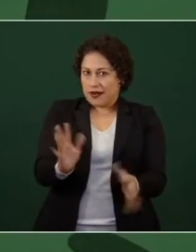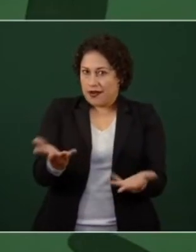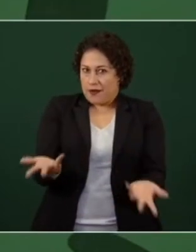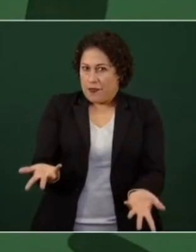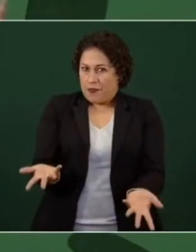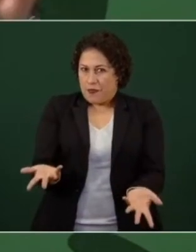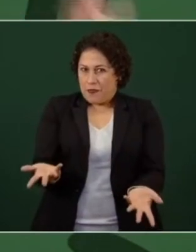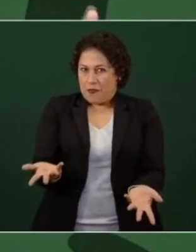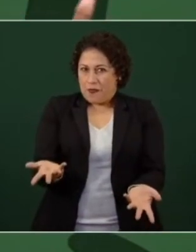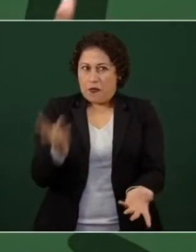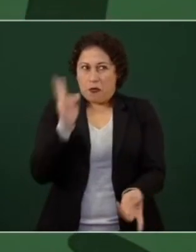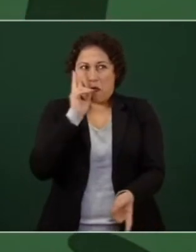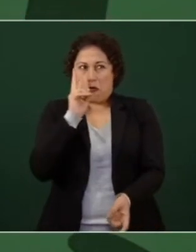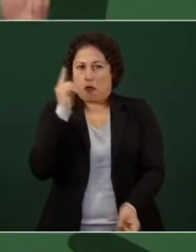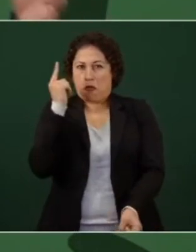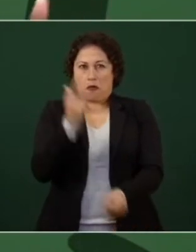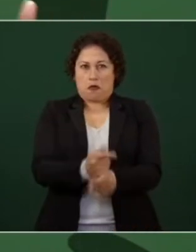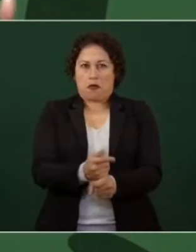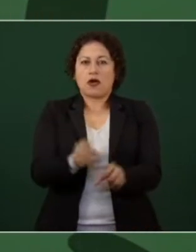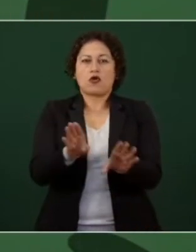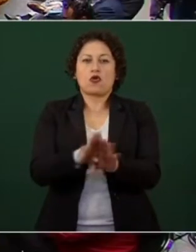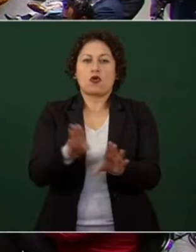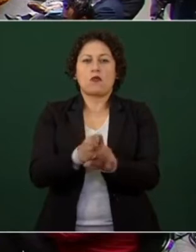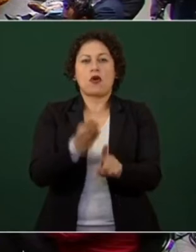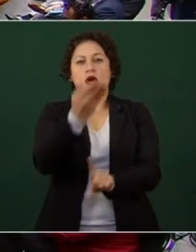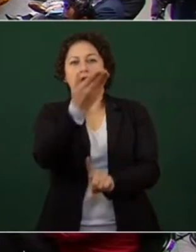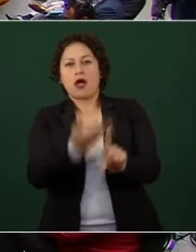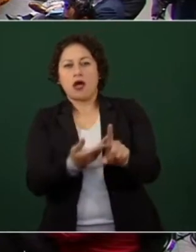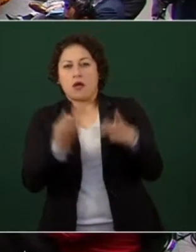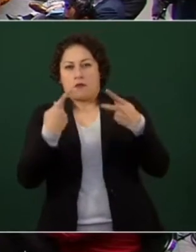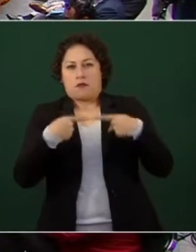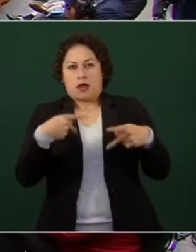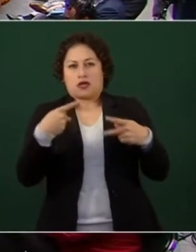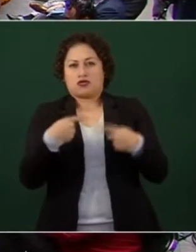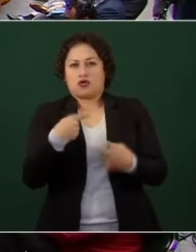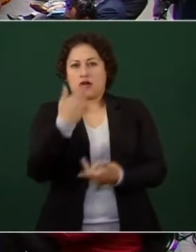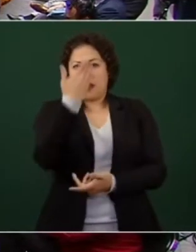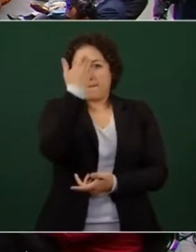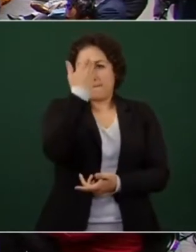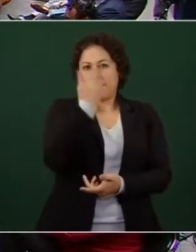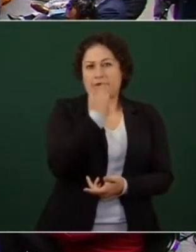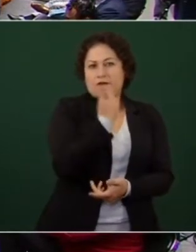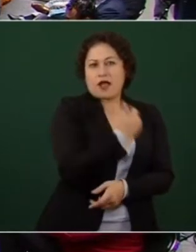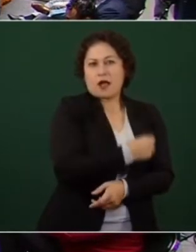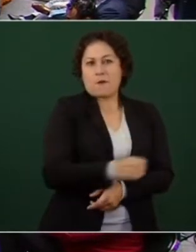porque van sobre un periodista famoso que además este